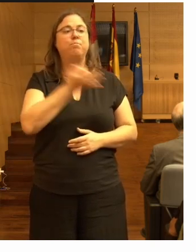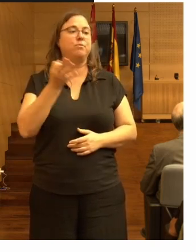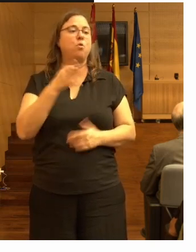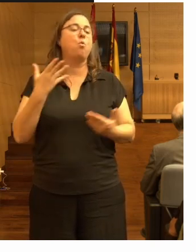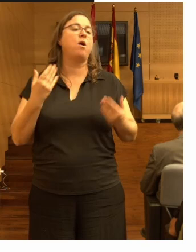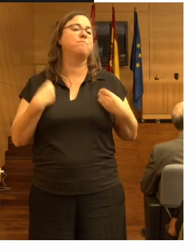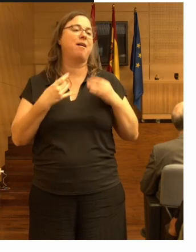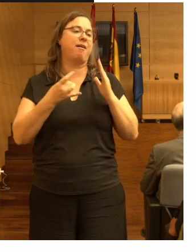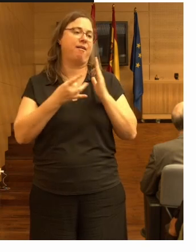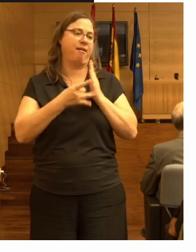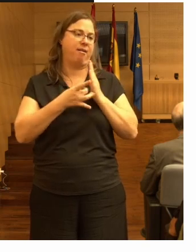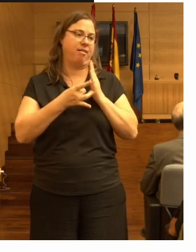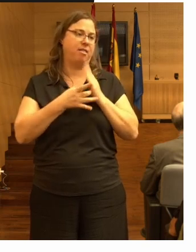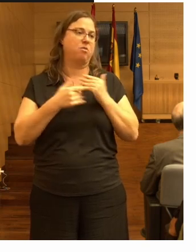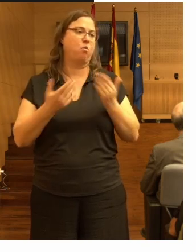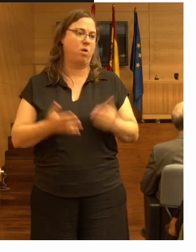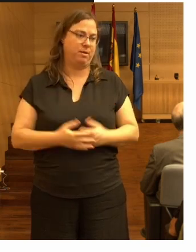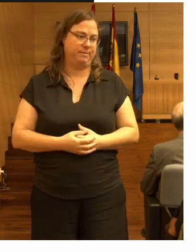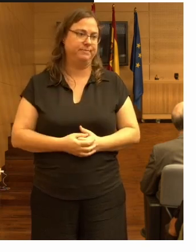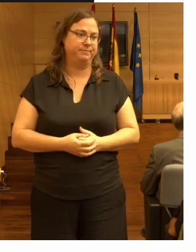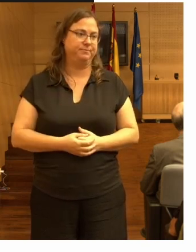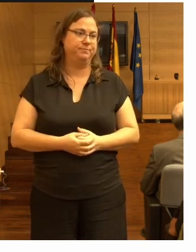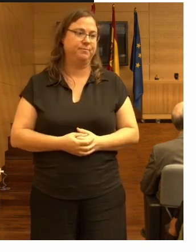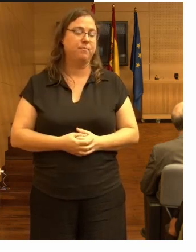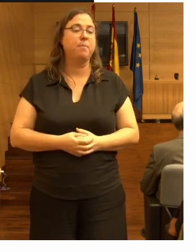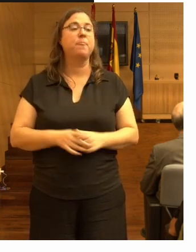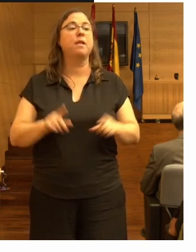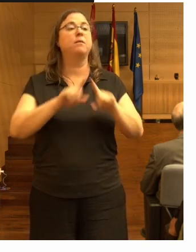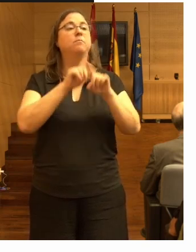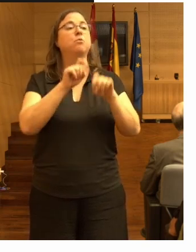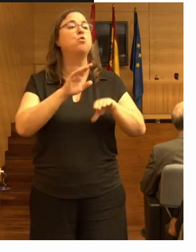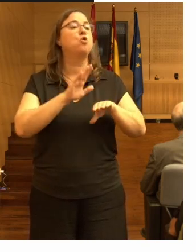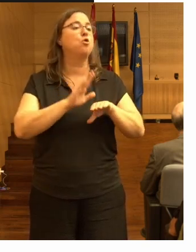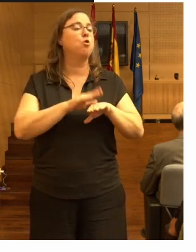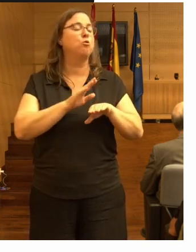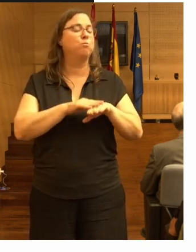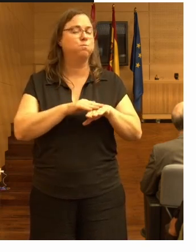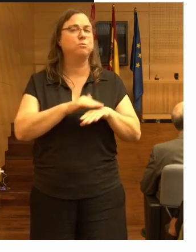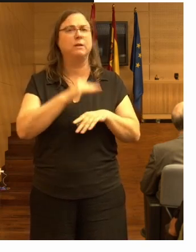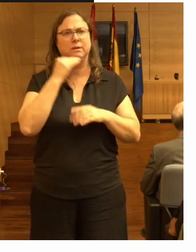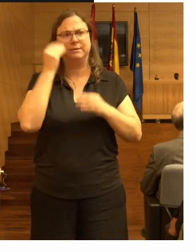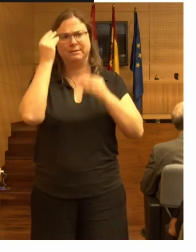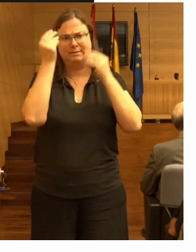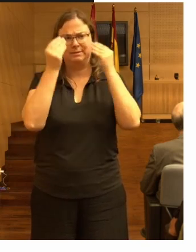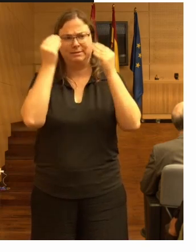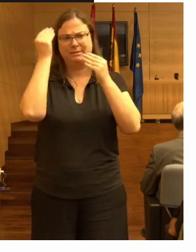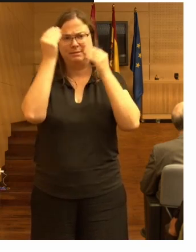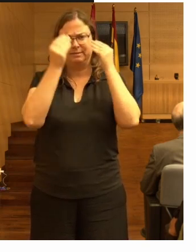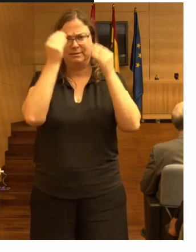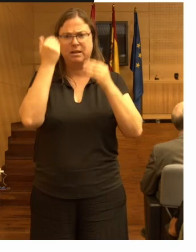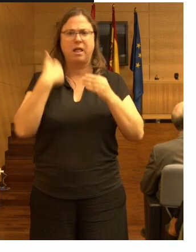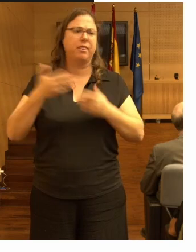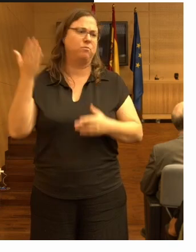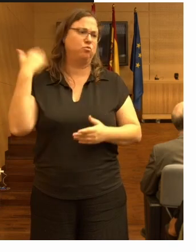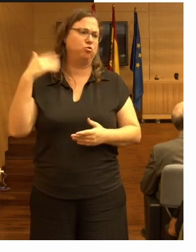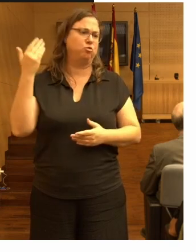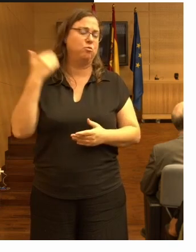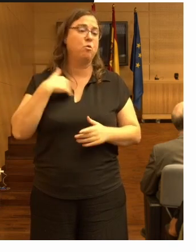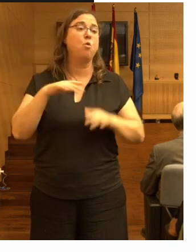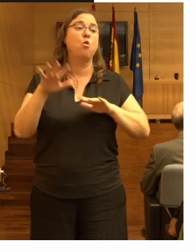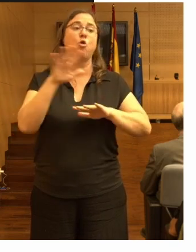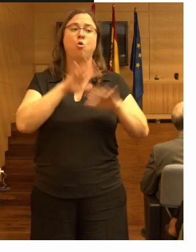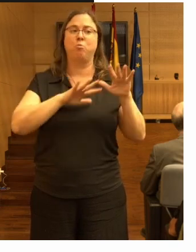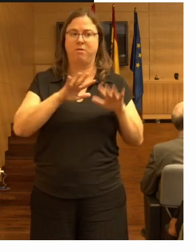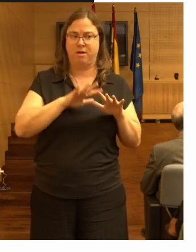calidad de la prevención de caídas lo pregunto porque es algo a lo que yo le estoy dando vueltas desde hace mucho tiempo es complicado